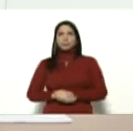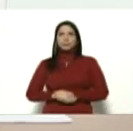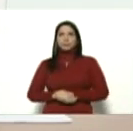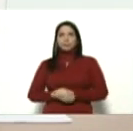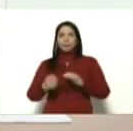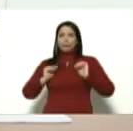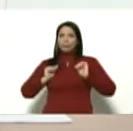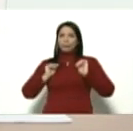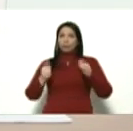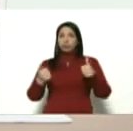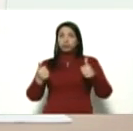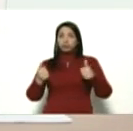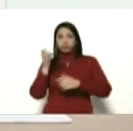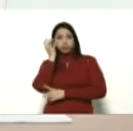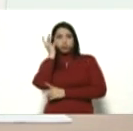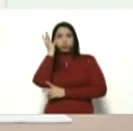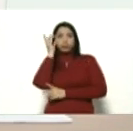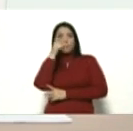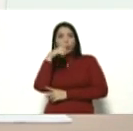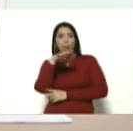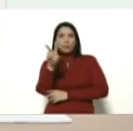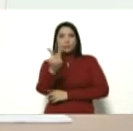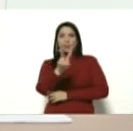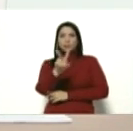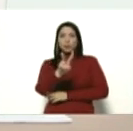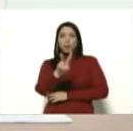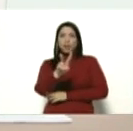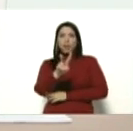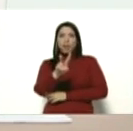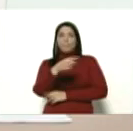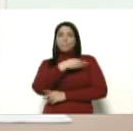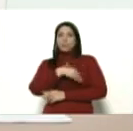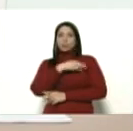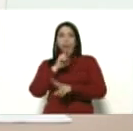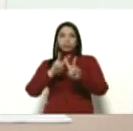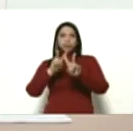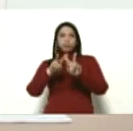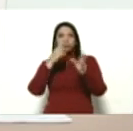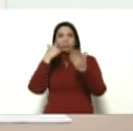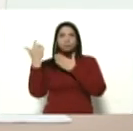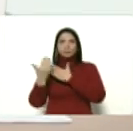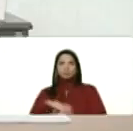lanzó para el pueblo de Venezuela la gran misión vivienda Venezuela, adelante.